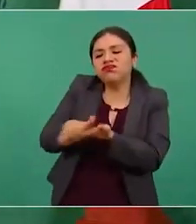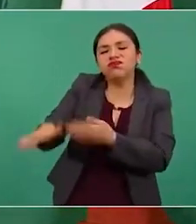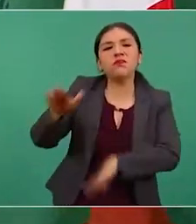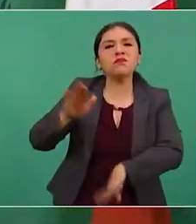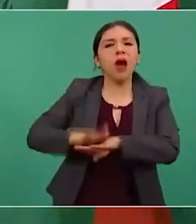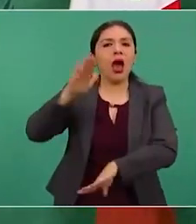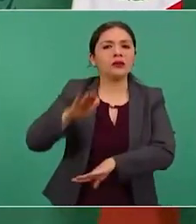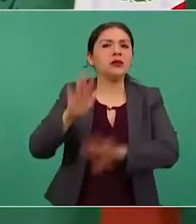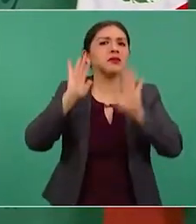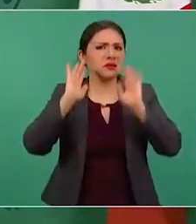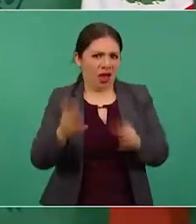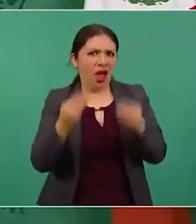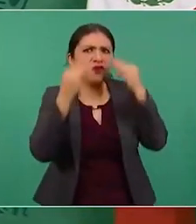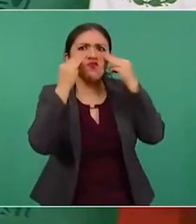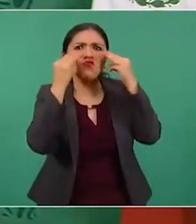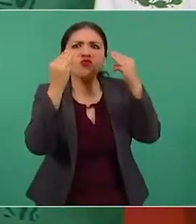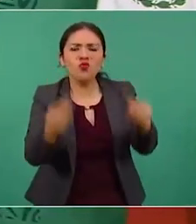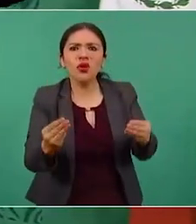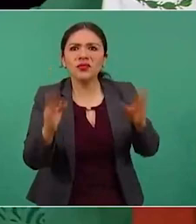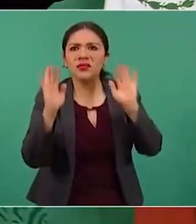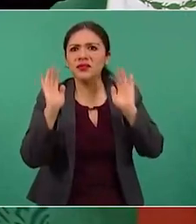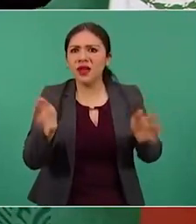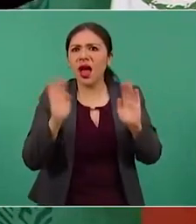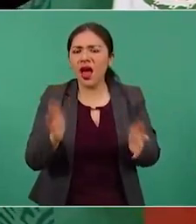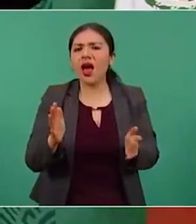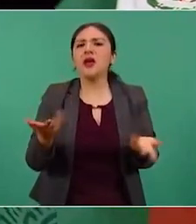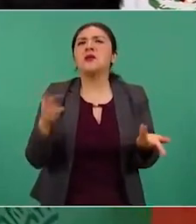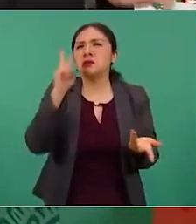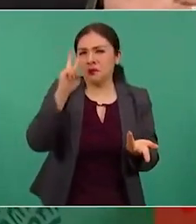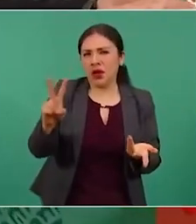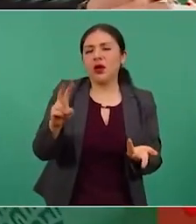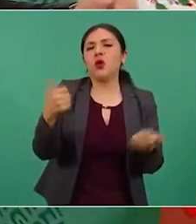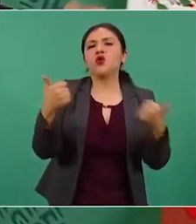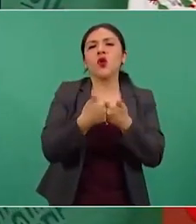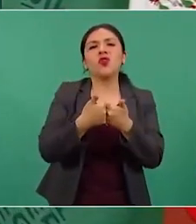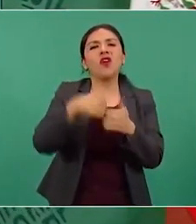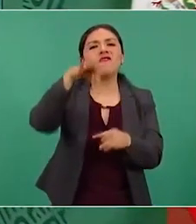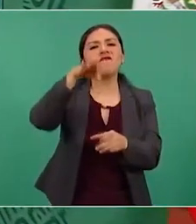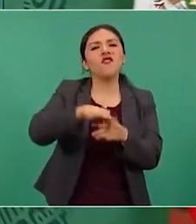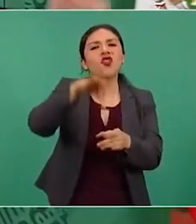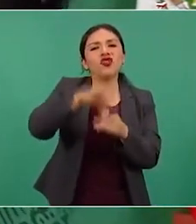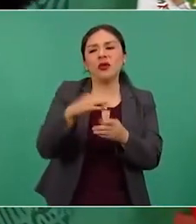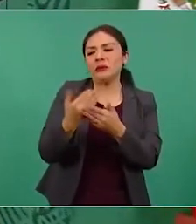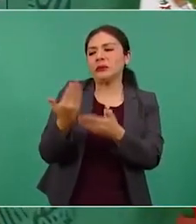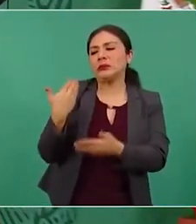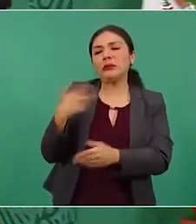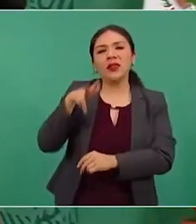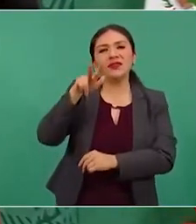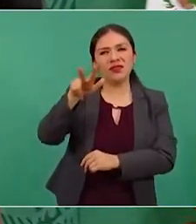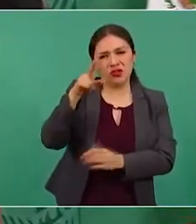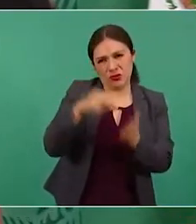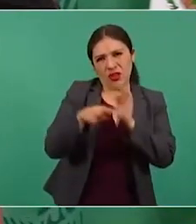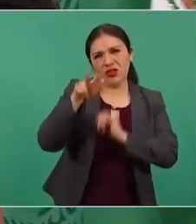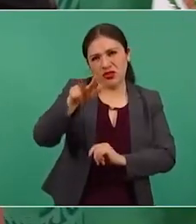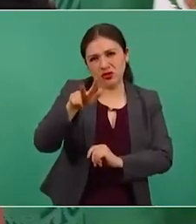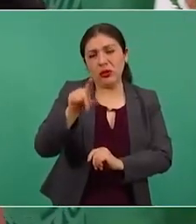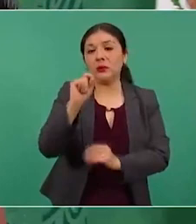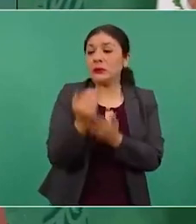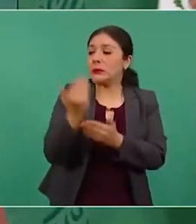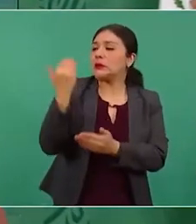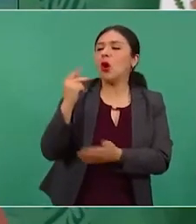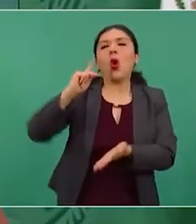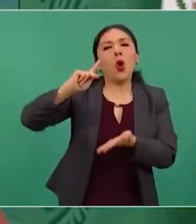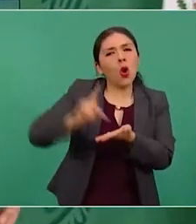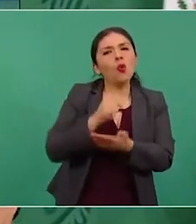esto ha quedado demostrado pues en la elección del 18 y acaba de haber otra elección